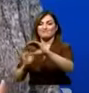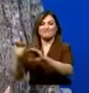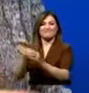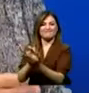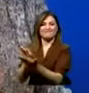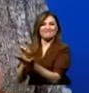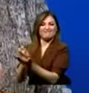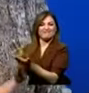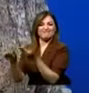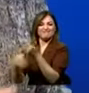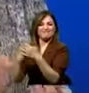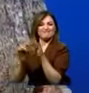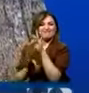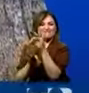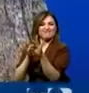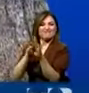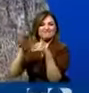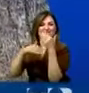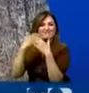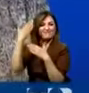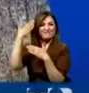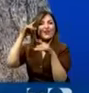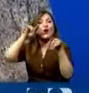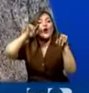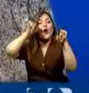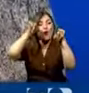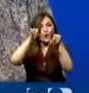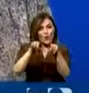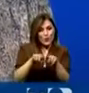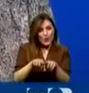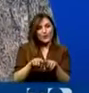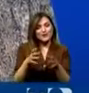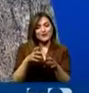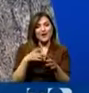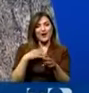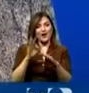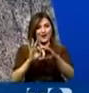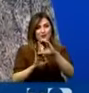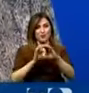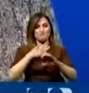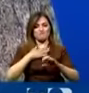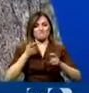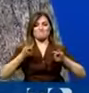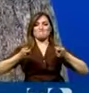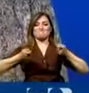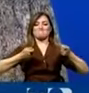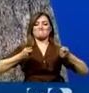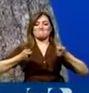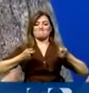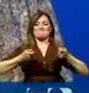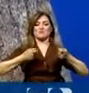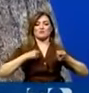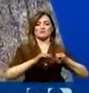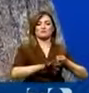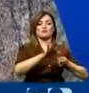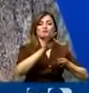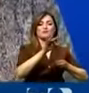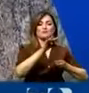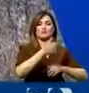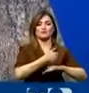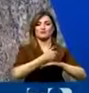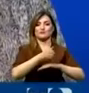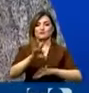sentido un acuerdo para conseguir ese Consejo de Participación Ciudadana de parte del Partido Social